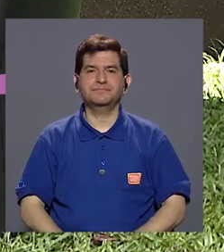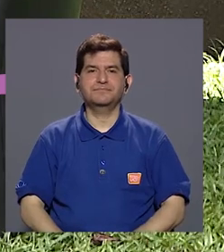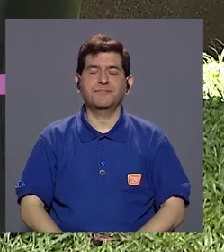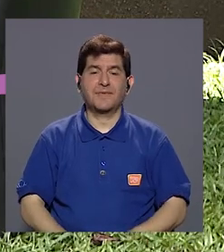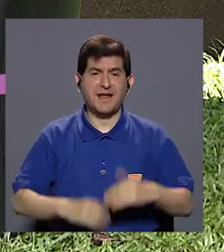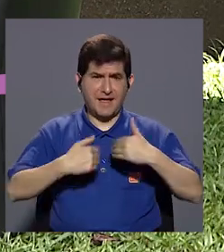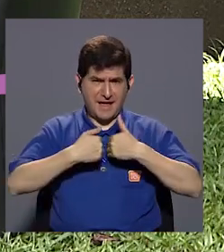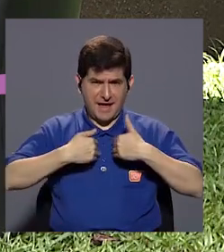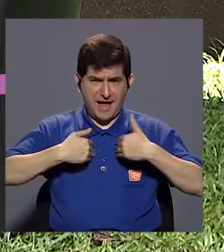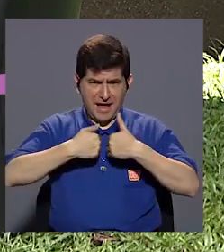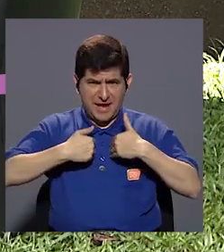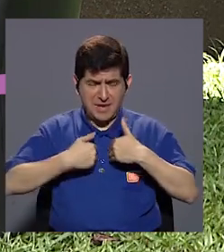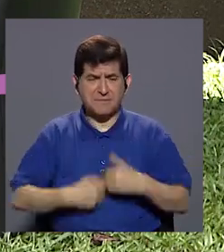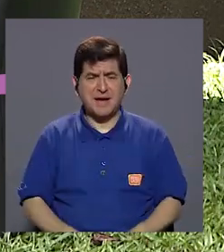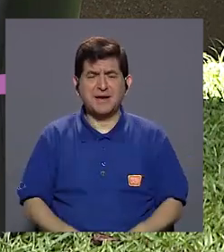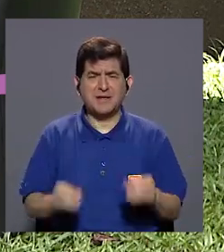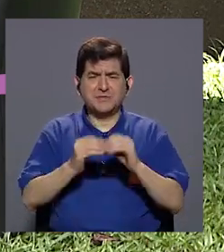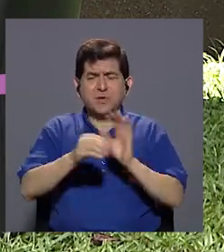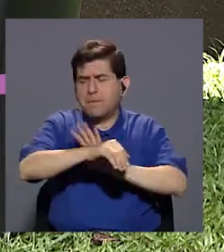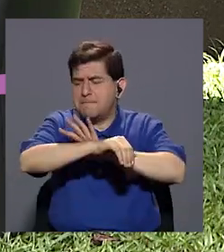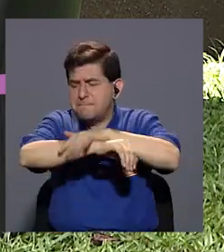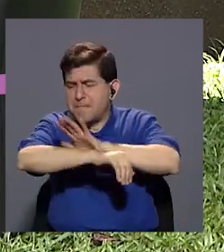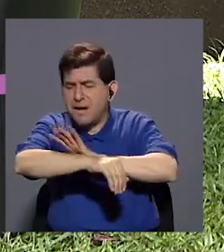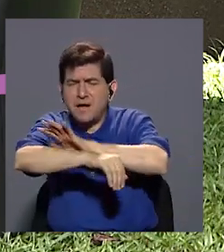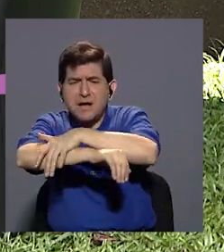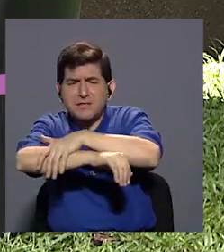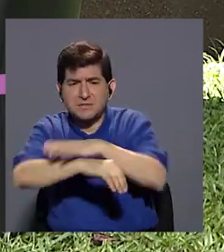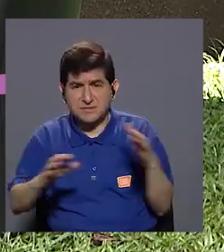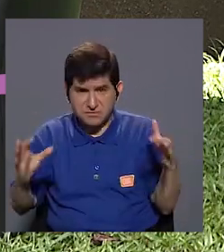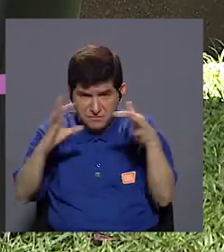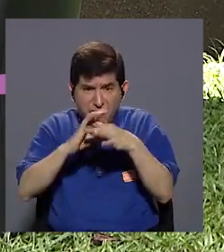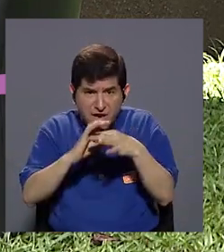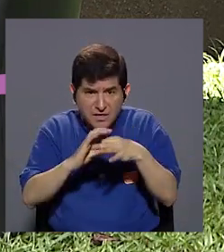los animalitos que son más peludos, tiene esto que ver?